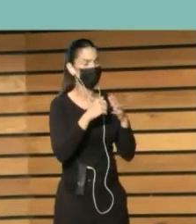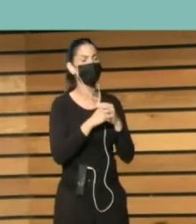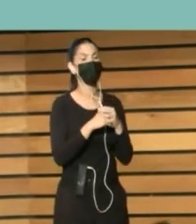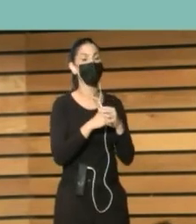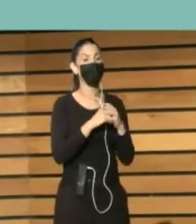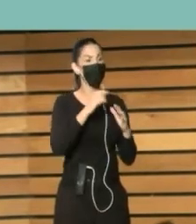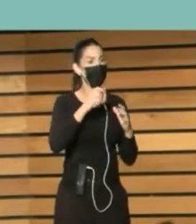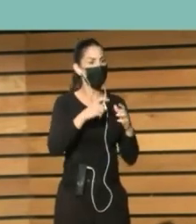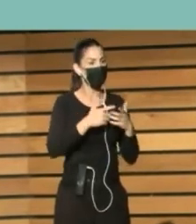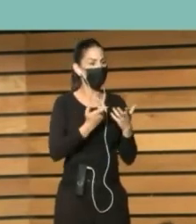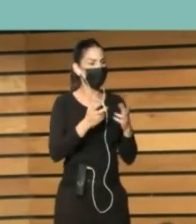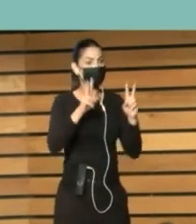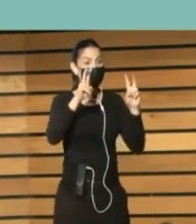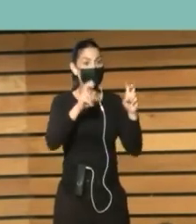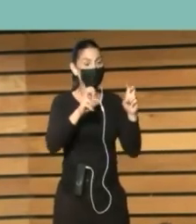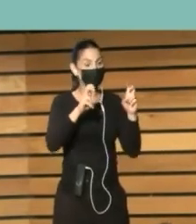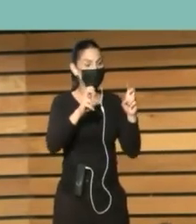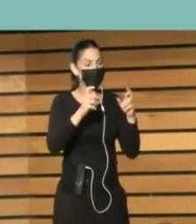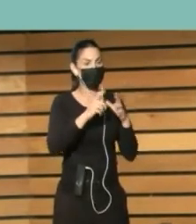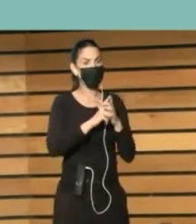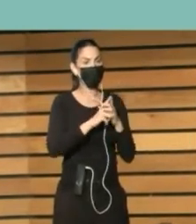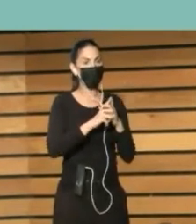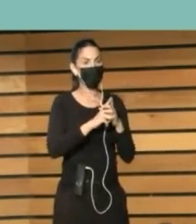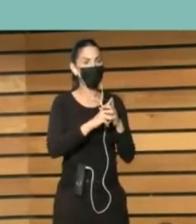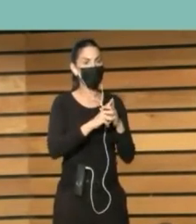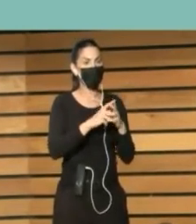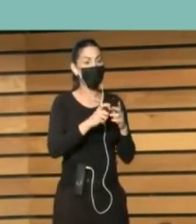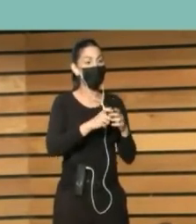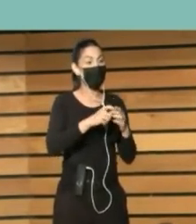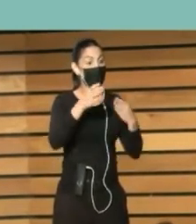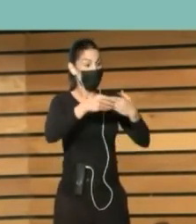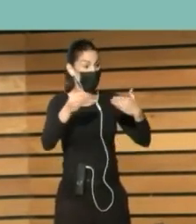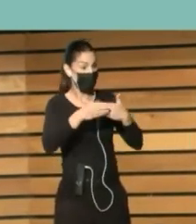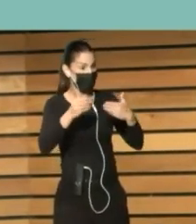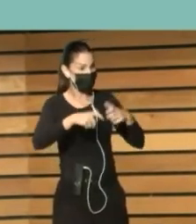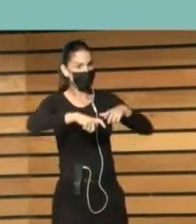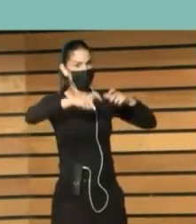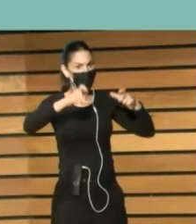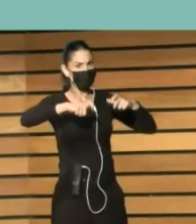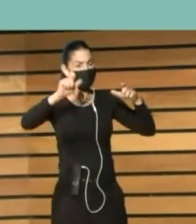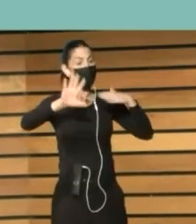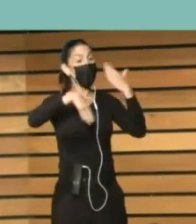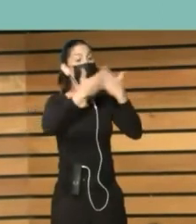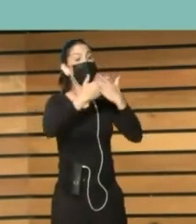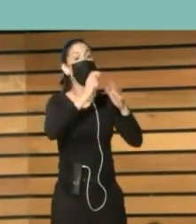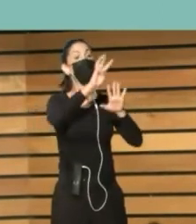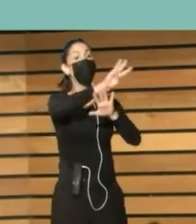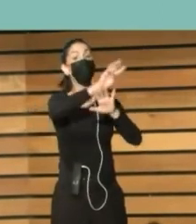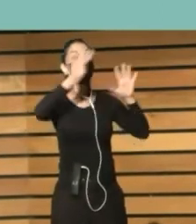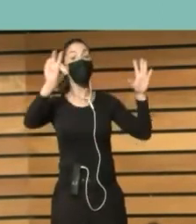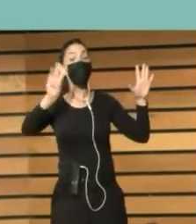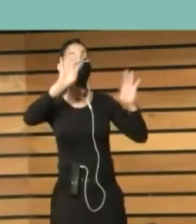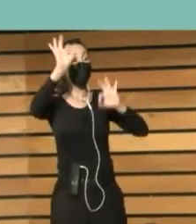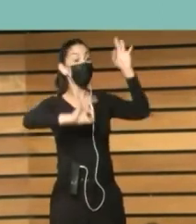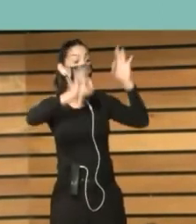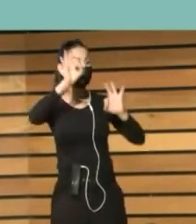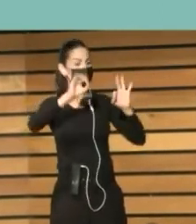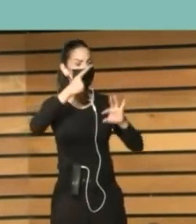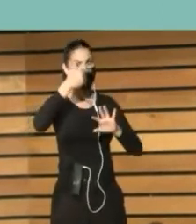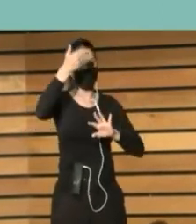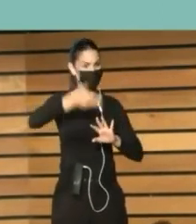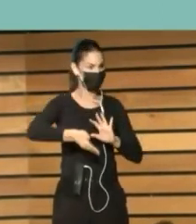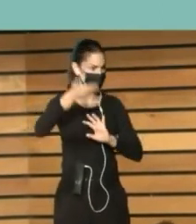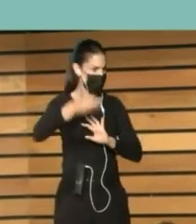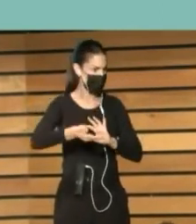Siguió creciendo La proporción De usuarios Hasta llegar Al 48% Y una cosa importante Que sucedió